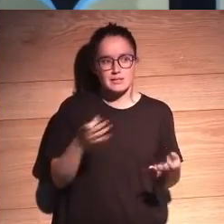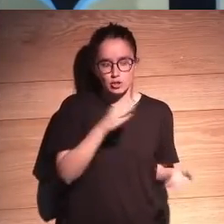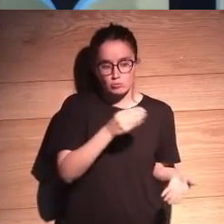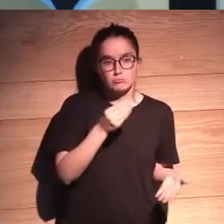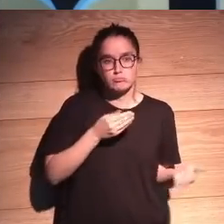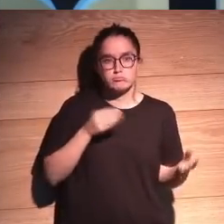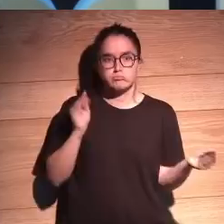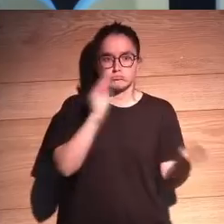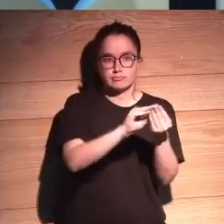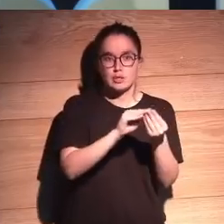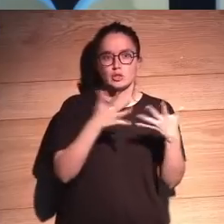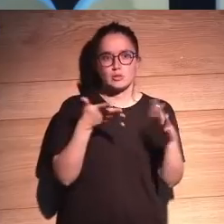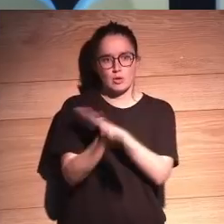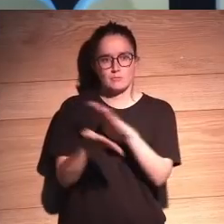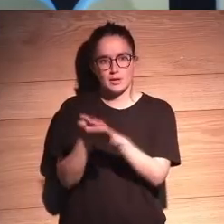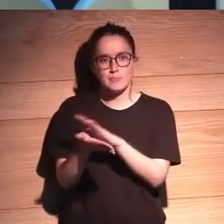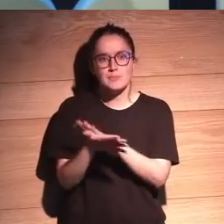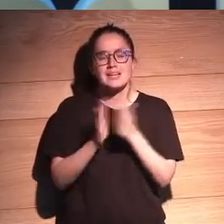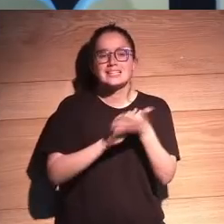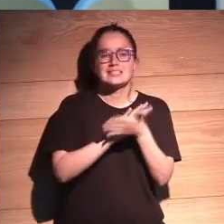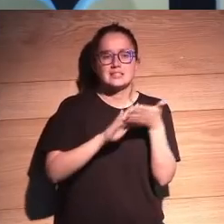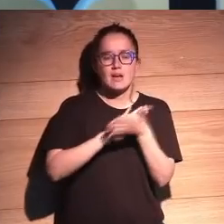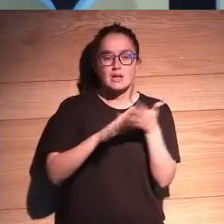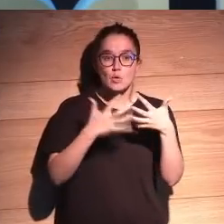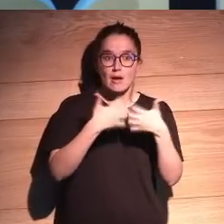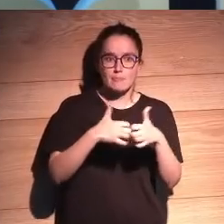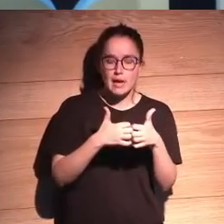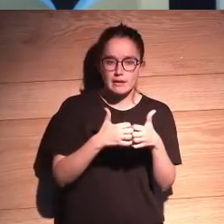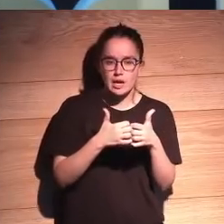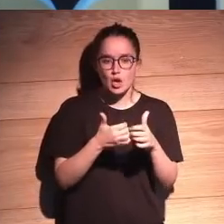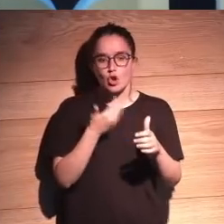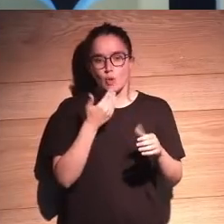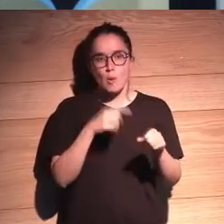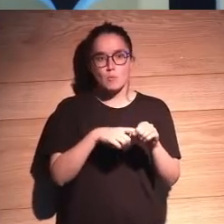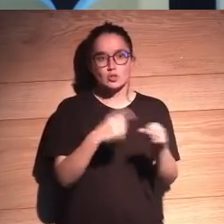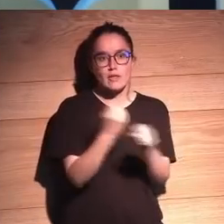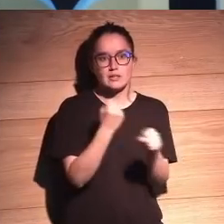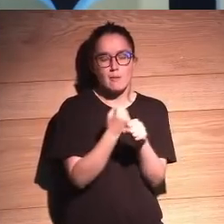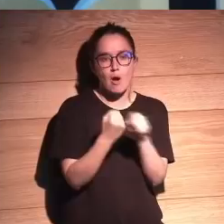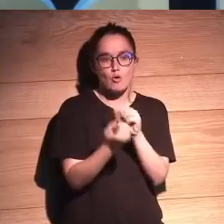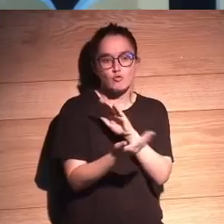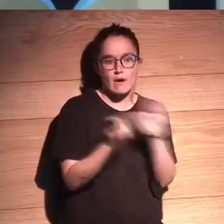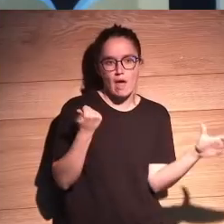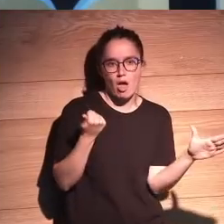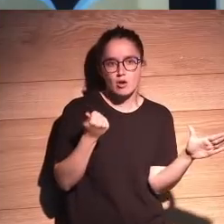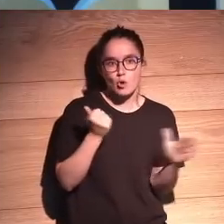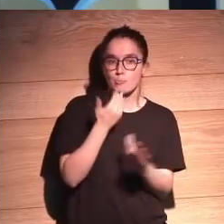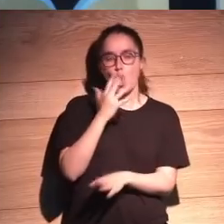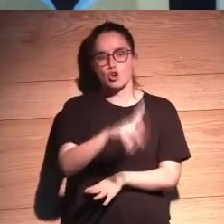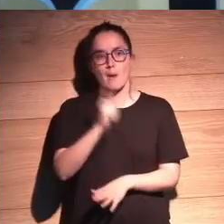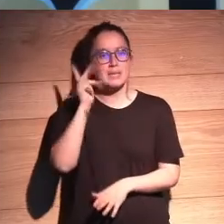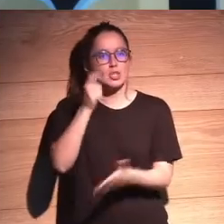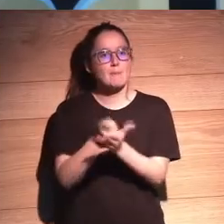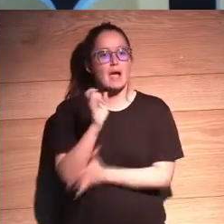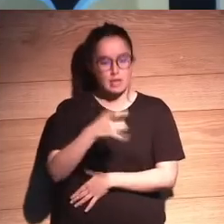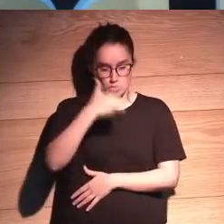suscribo y entonces la explico. Bueno, se habla mucho de que una máquina quita un puesto de trabajo y quién va a pagar las pensiones. Y yo, como ya tengo